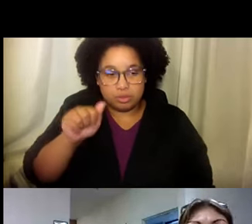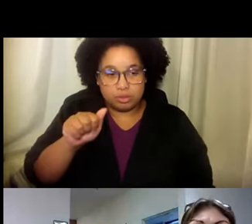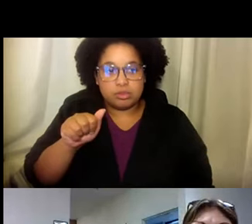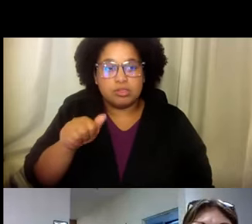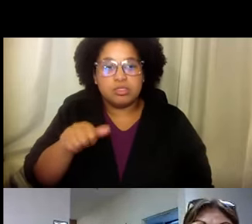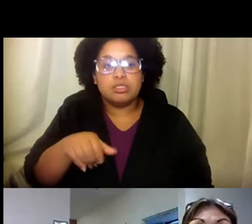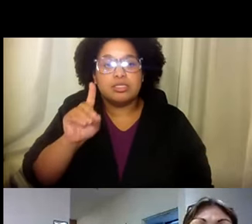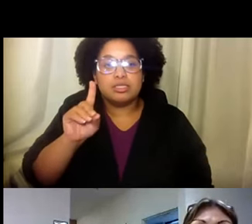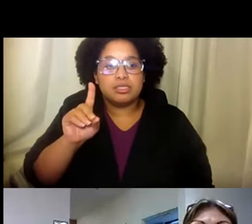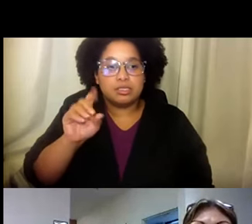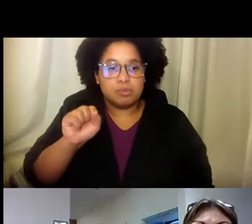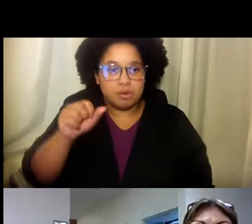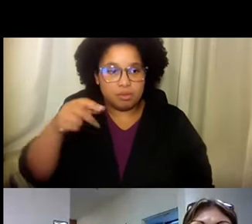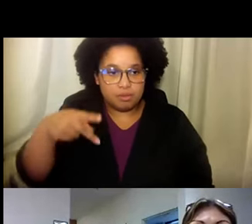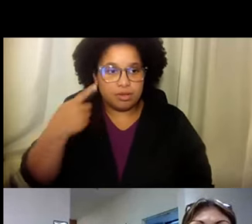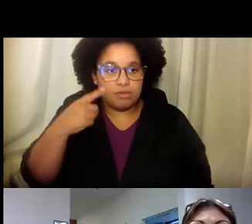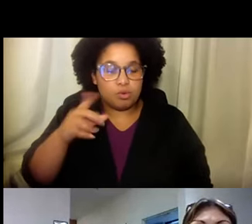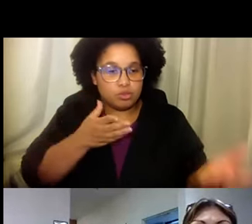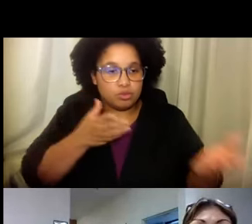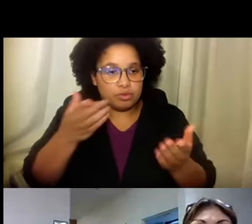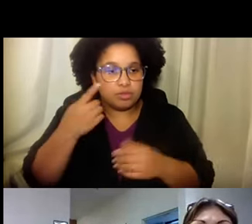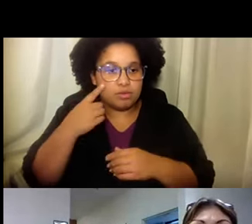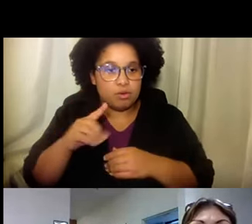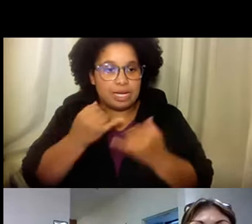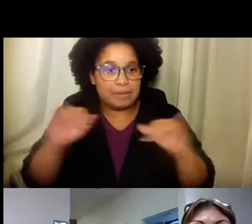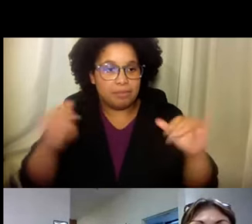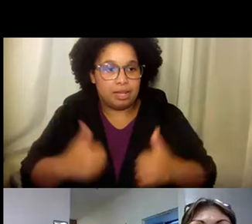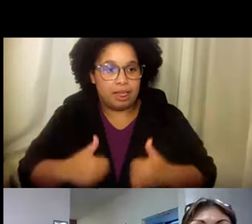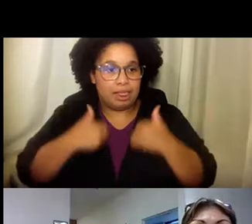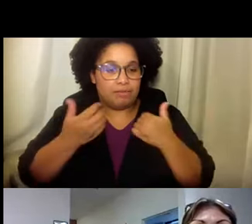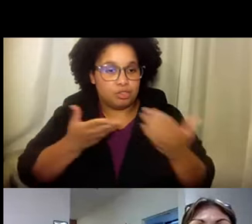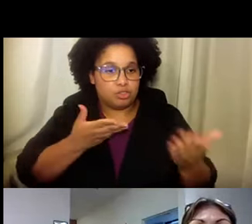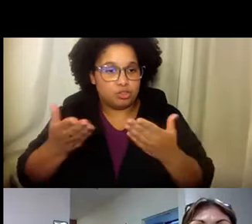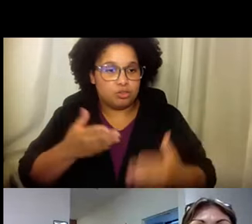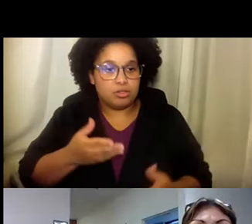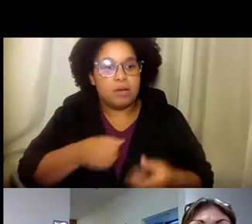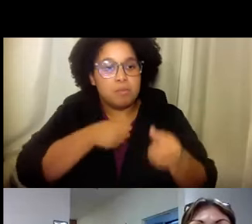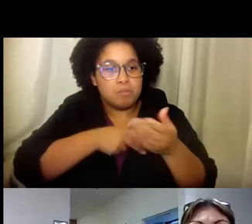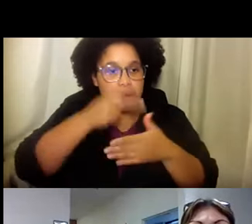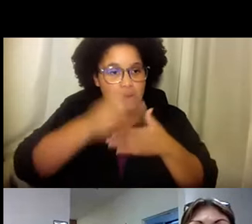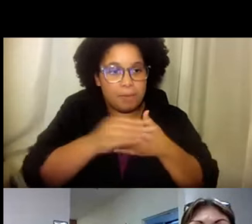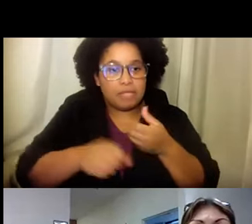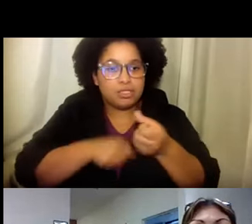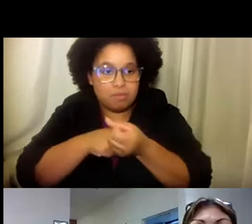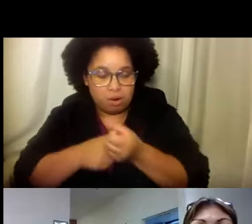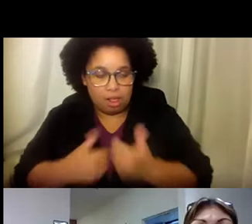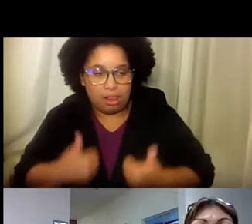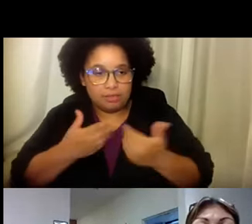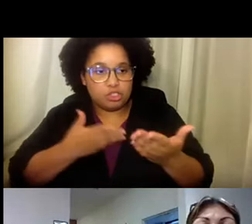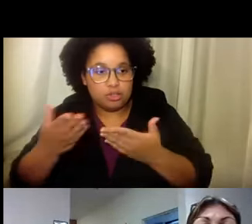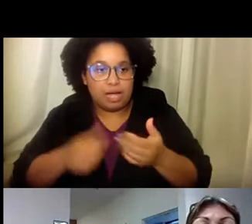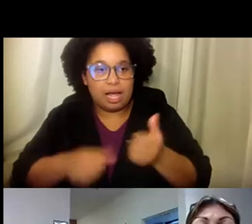Rosa. Soy profesional de soporte directo para servicios de vivienda independiente.